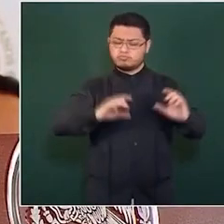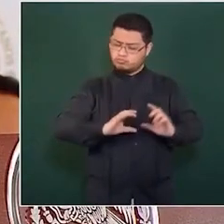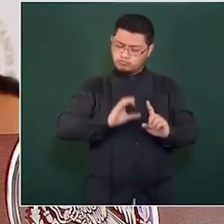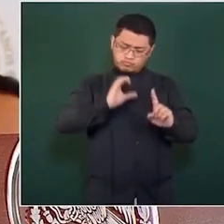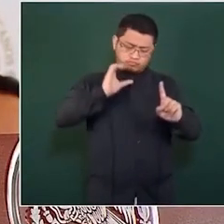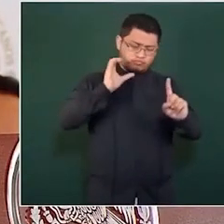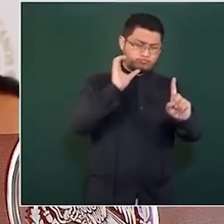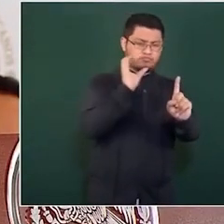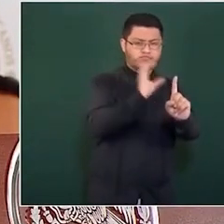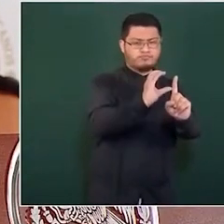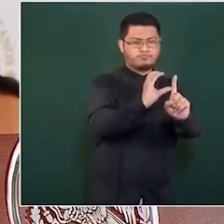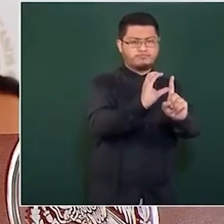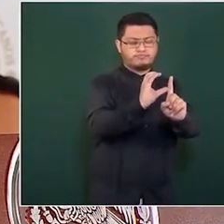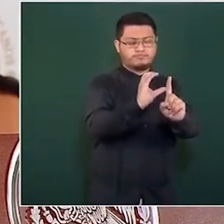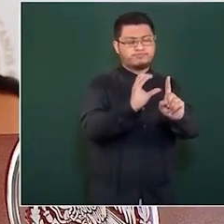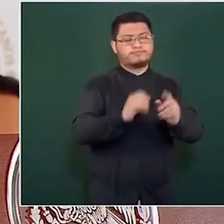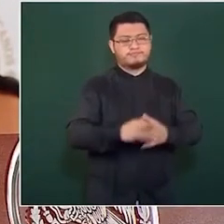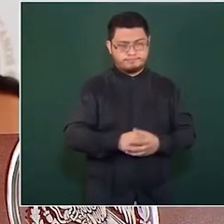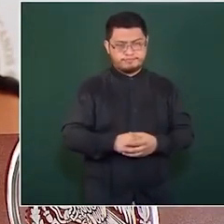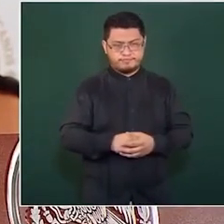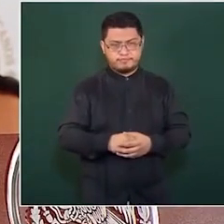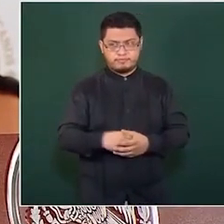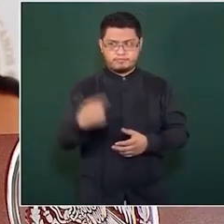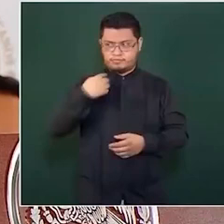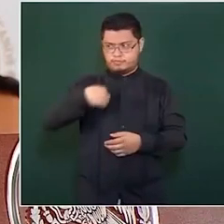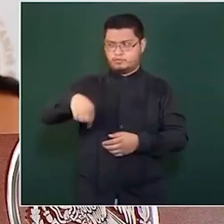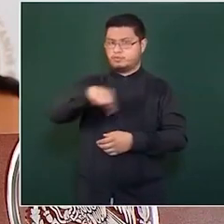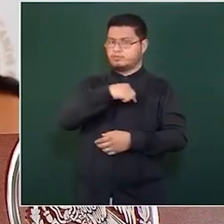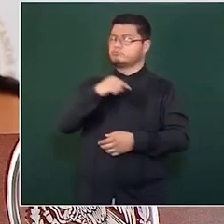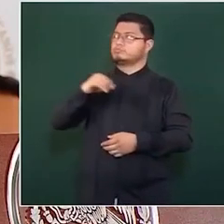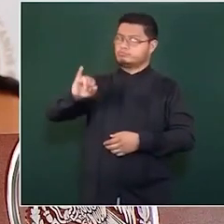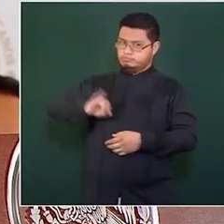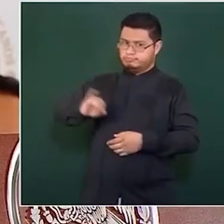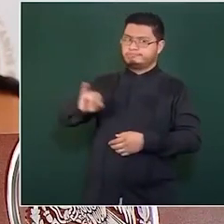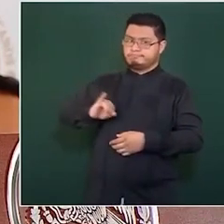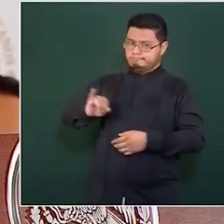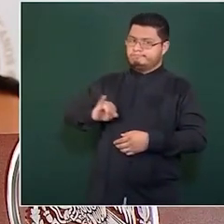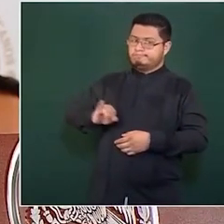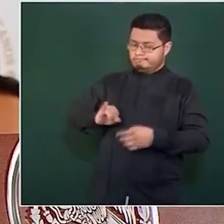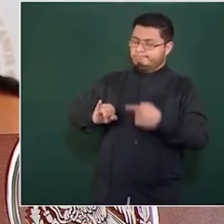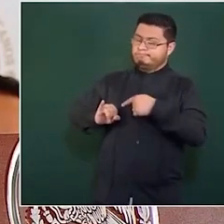porque a nosotros sí nos interesa mucho